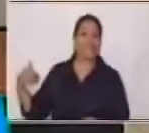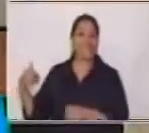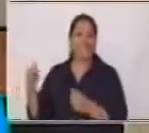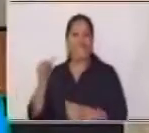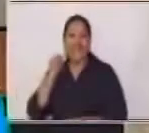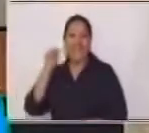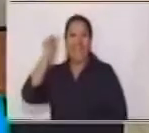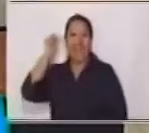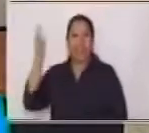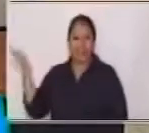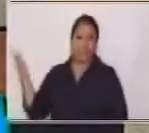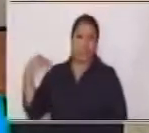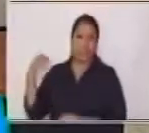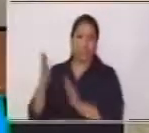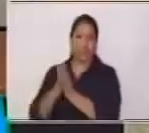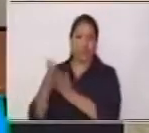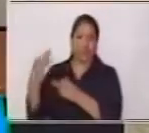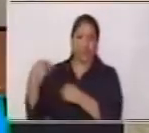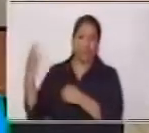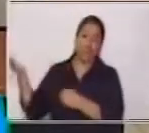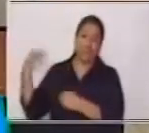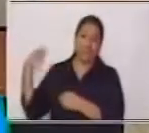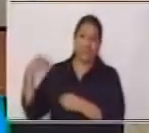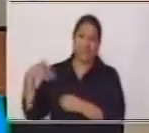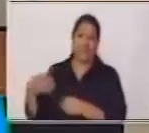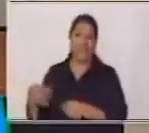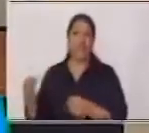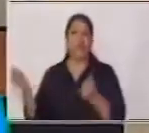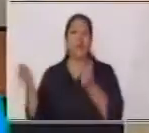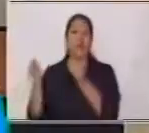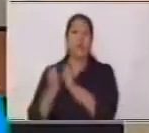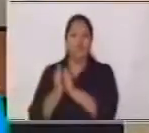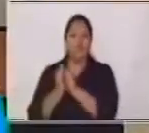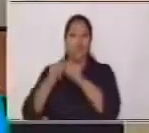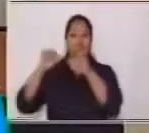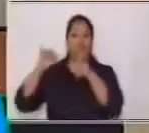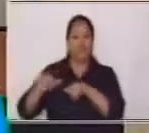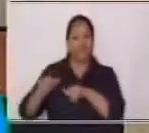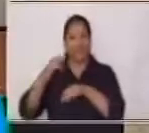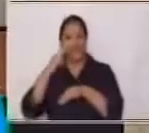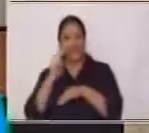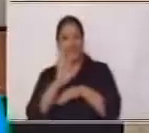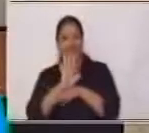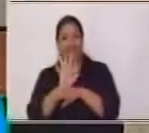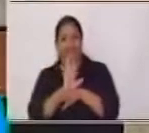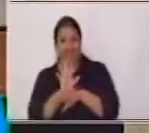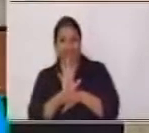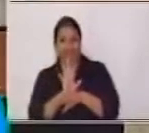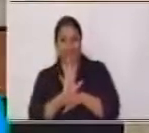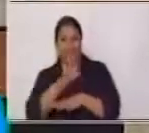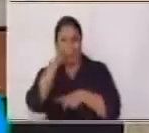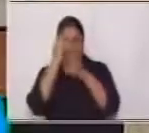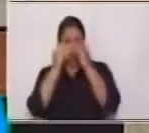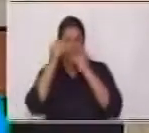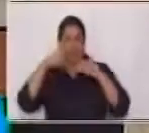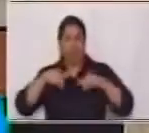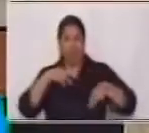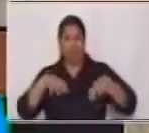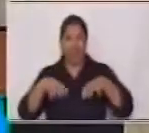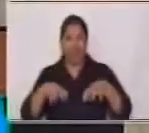que esté con nosotros en todas las actividades que vamos a trabajar el día de hoy Vamos a trabajar